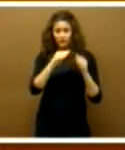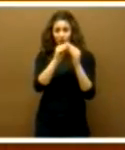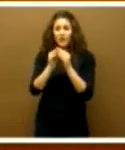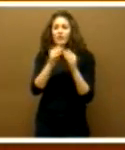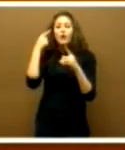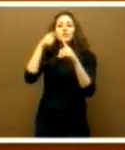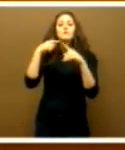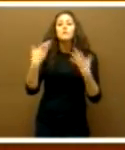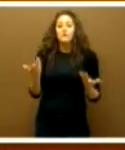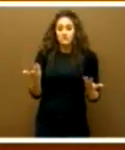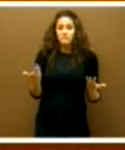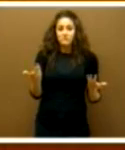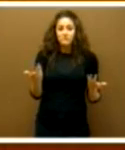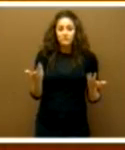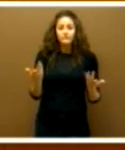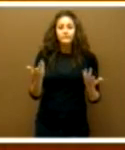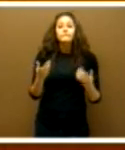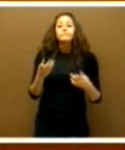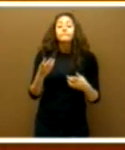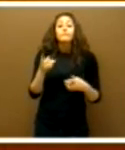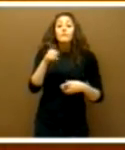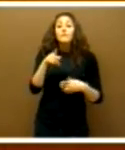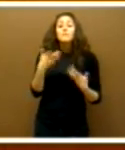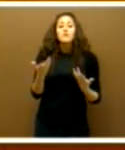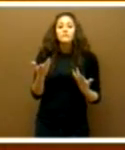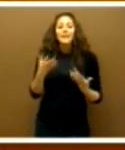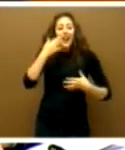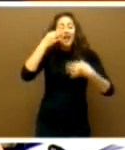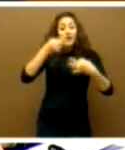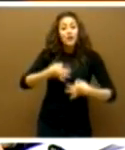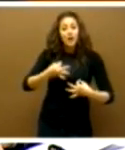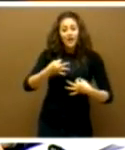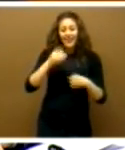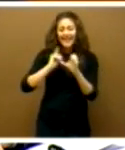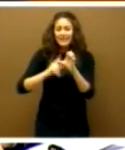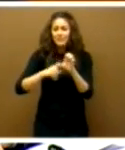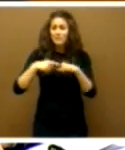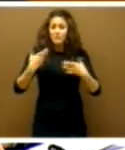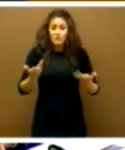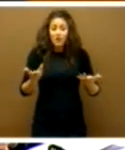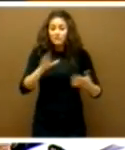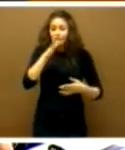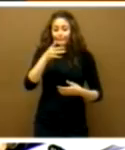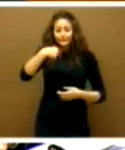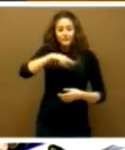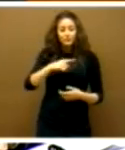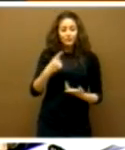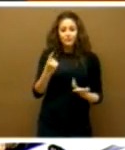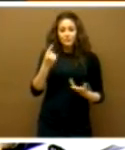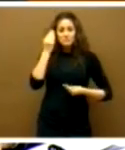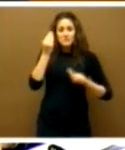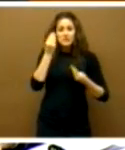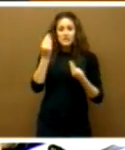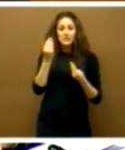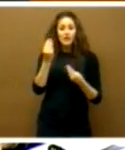¿Qué es lo que se está buscando? Sobre todo, también, ¿cuál es la realidad extremeña? Porque nos imaginamos que, antes de